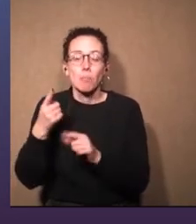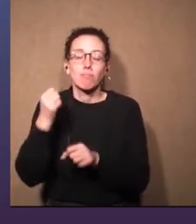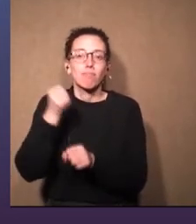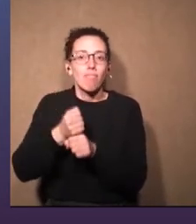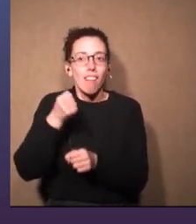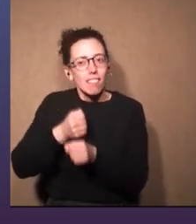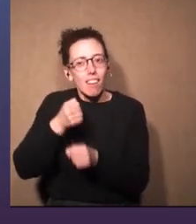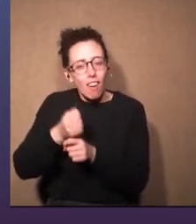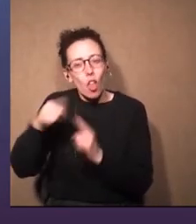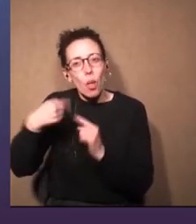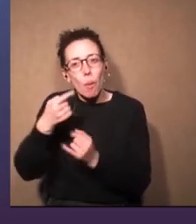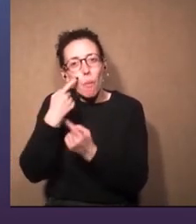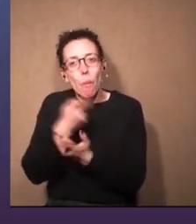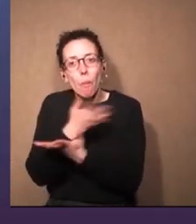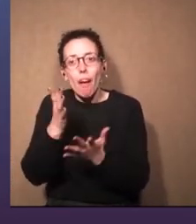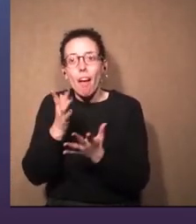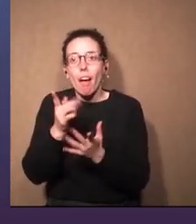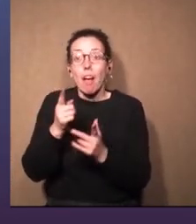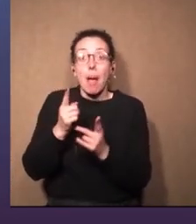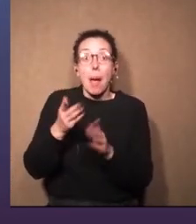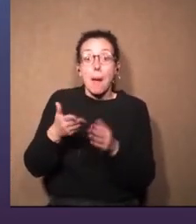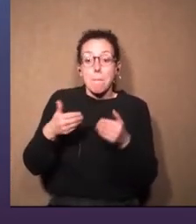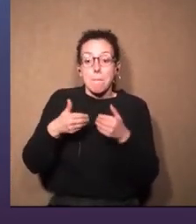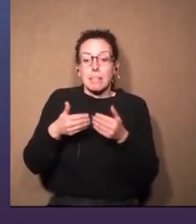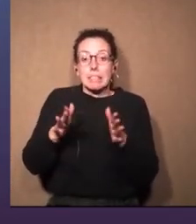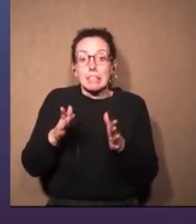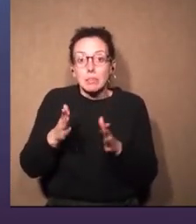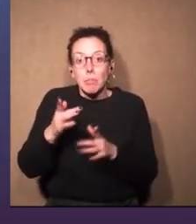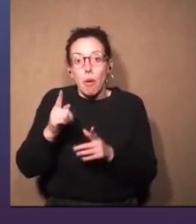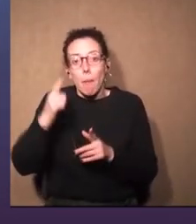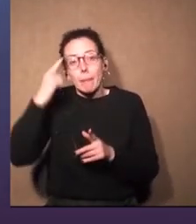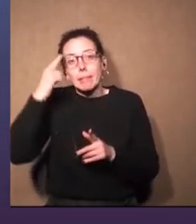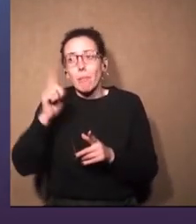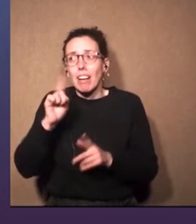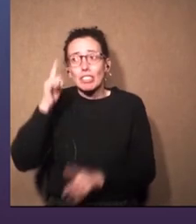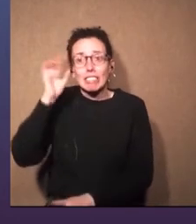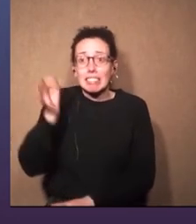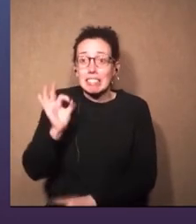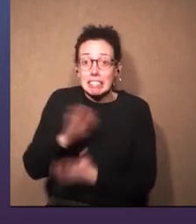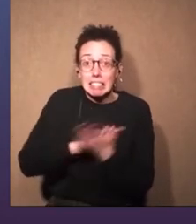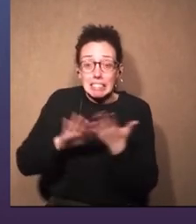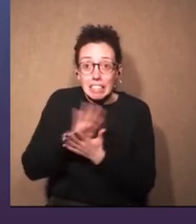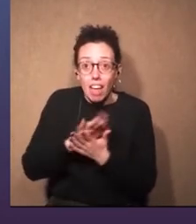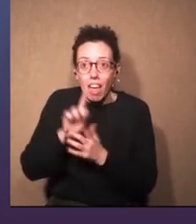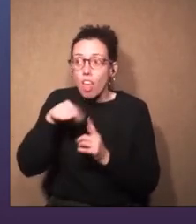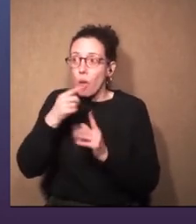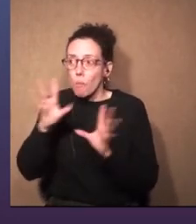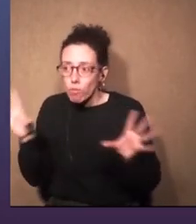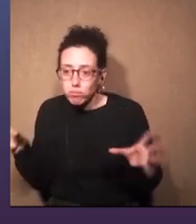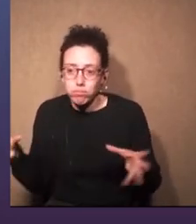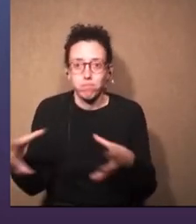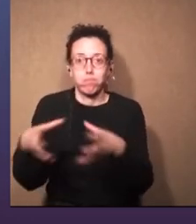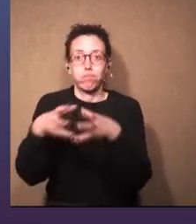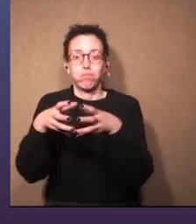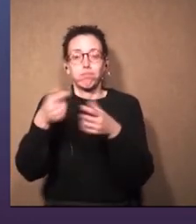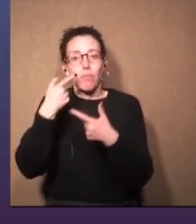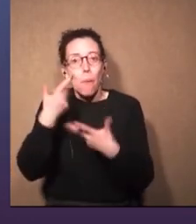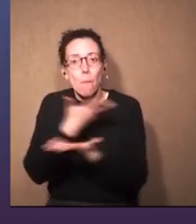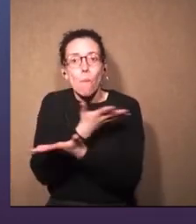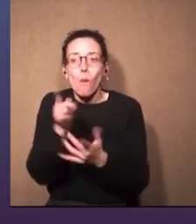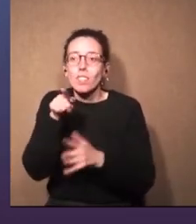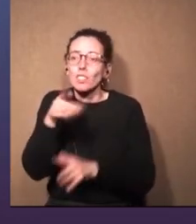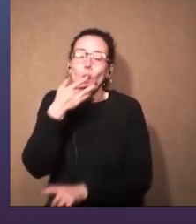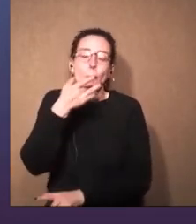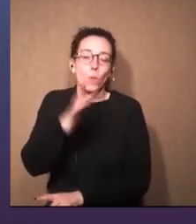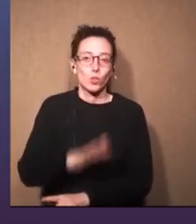después de tanto tiempo que de repente parecía que no sabíamos nada de cómo mancomunamos todo, eso es hermoso.